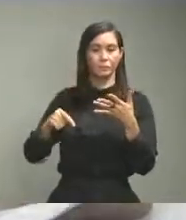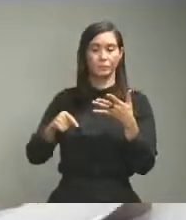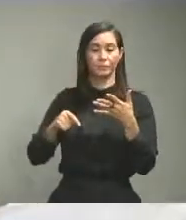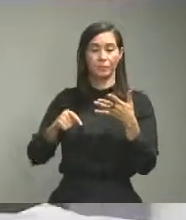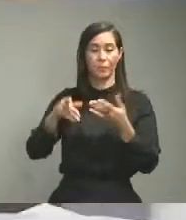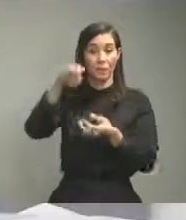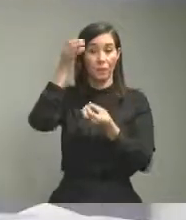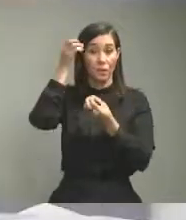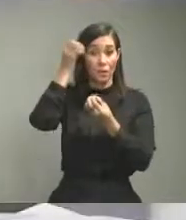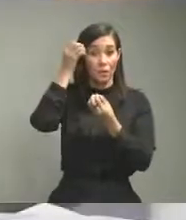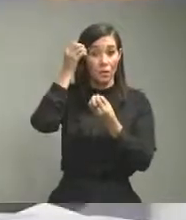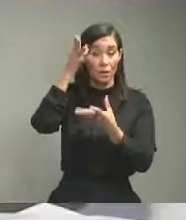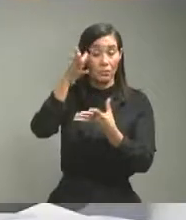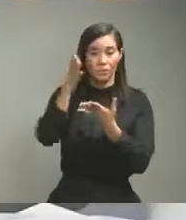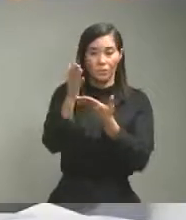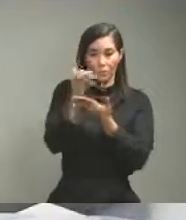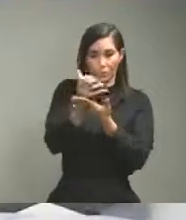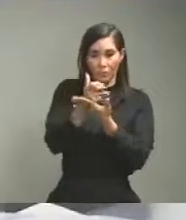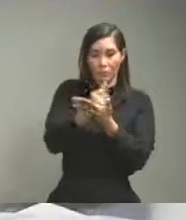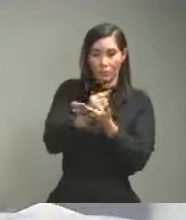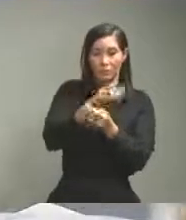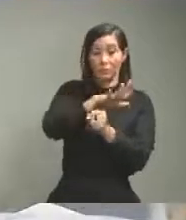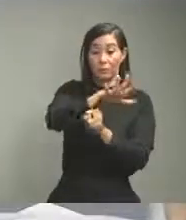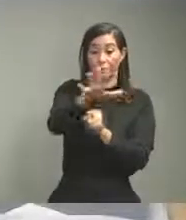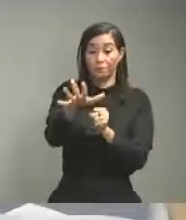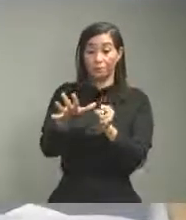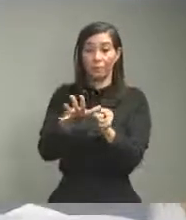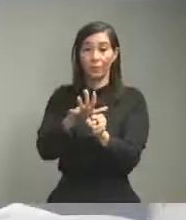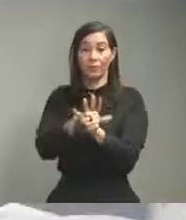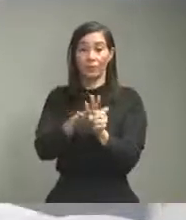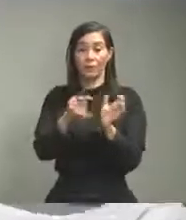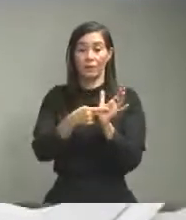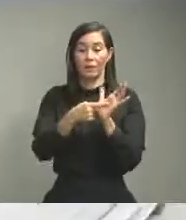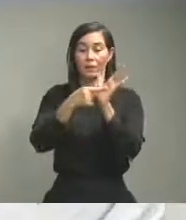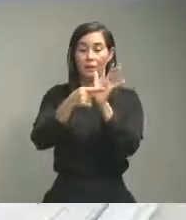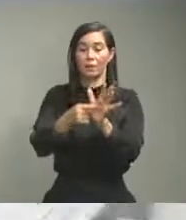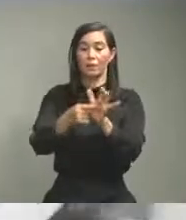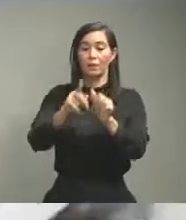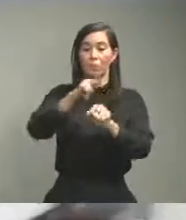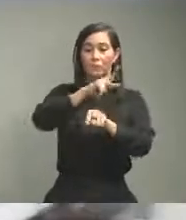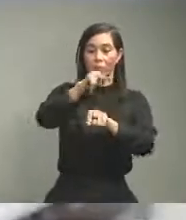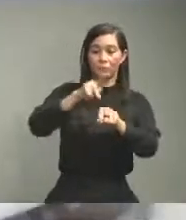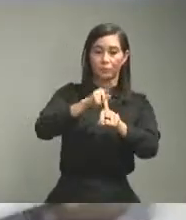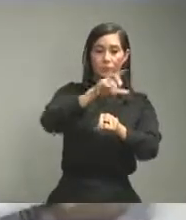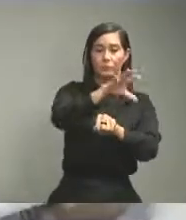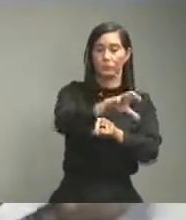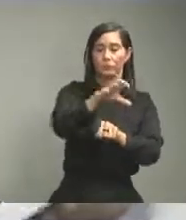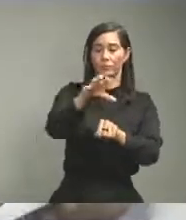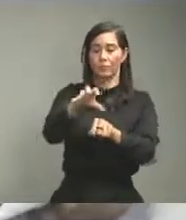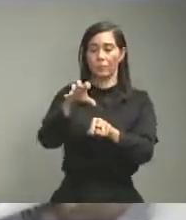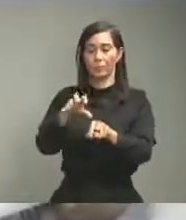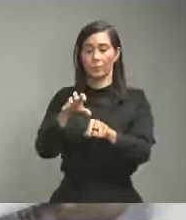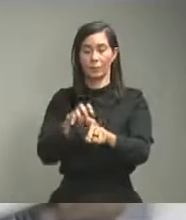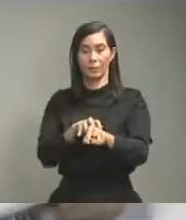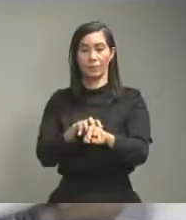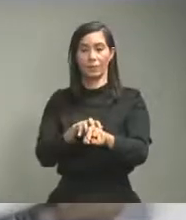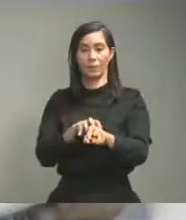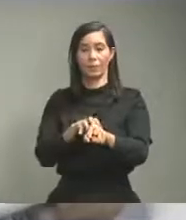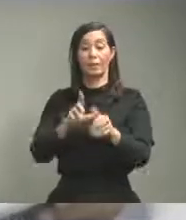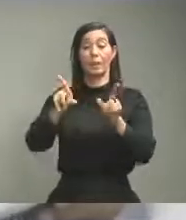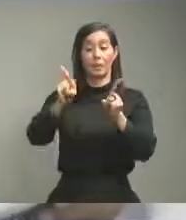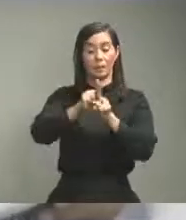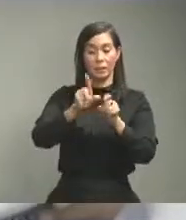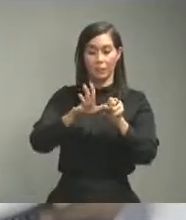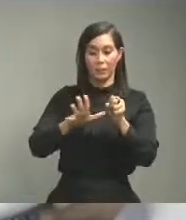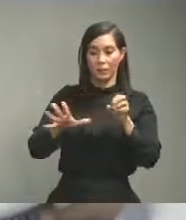boletín es un resumen general que ofrecemos por provincia a y general a